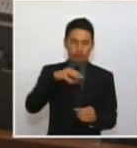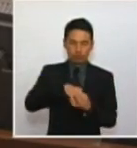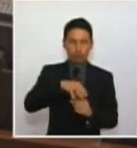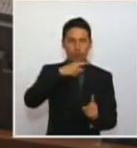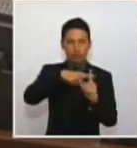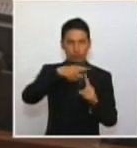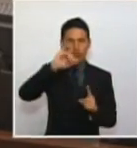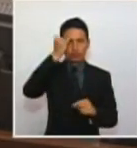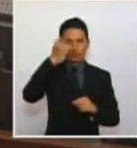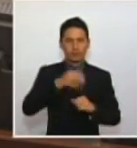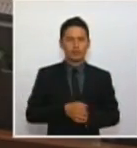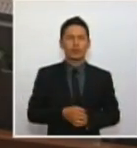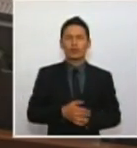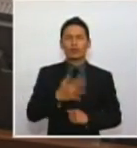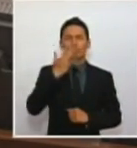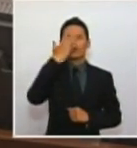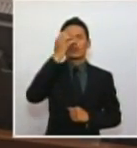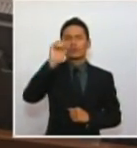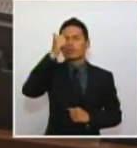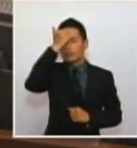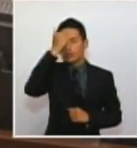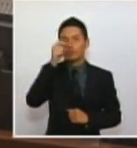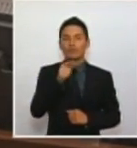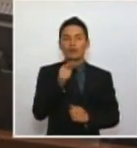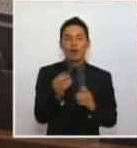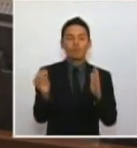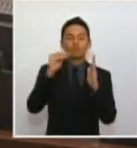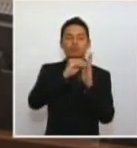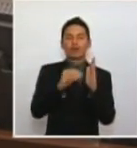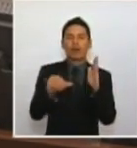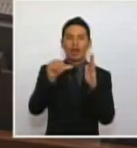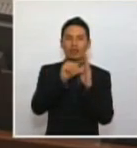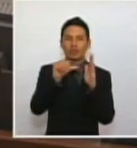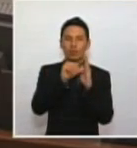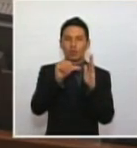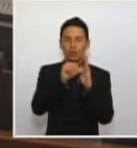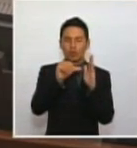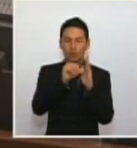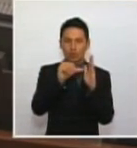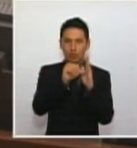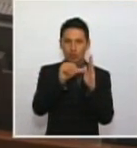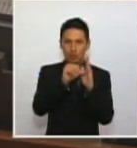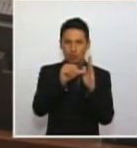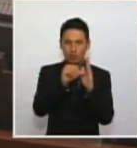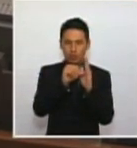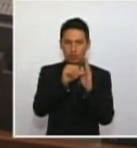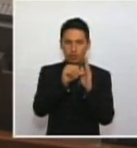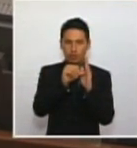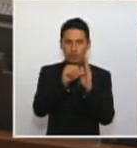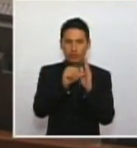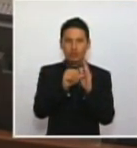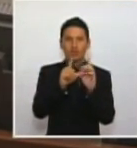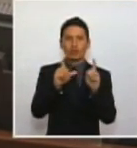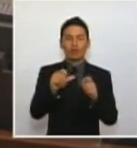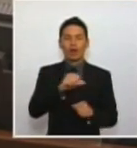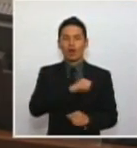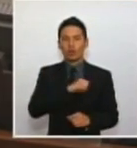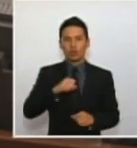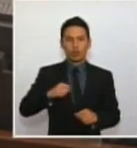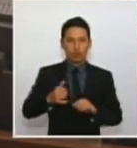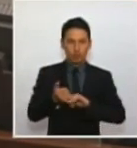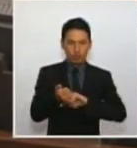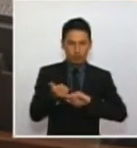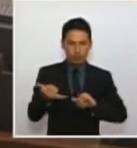principalmente porque incluye el artículo sobre la autonomía